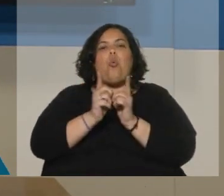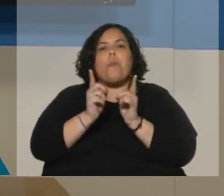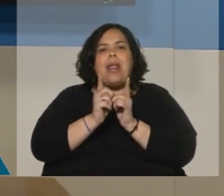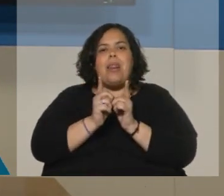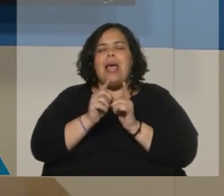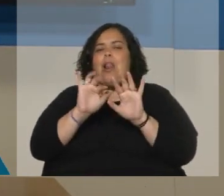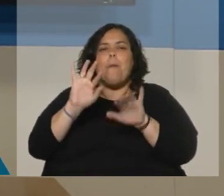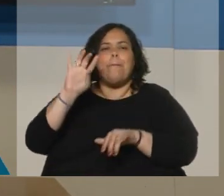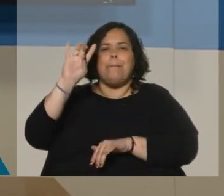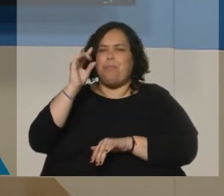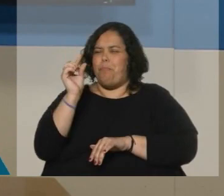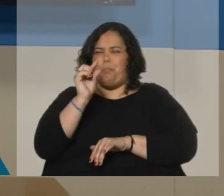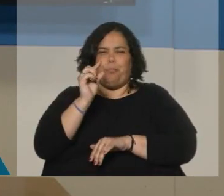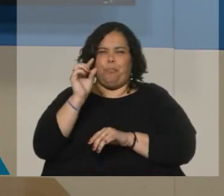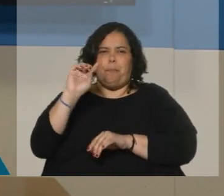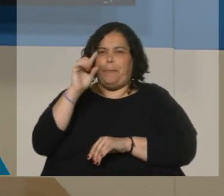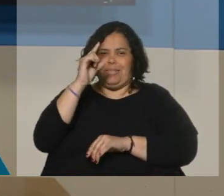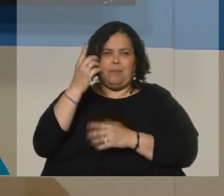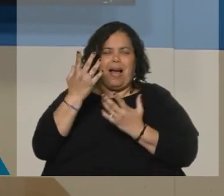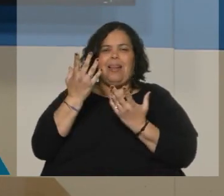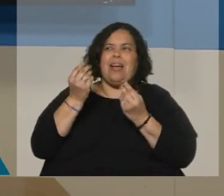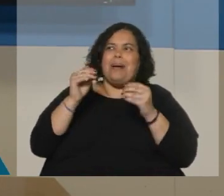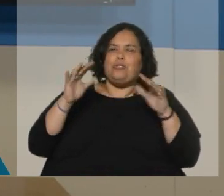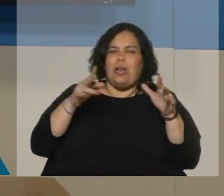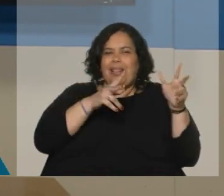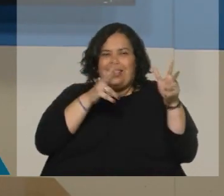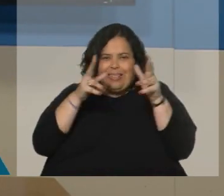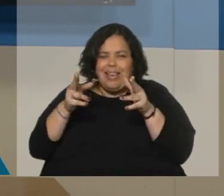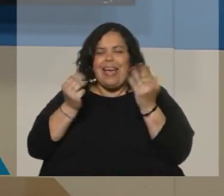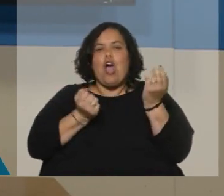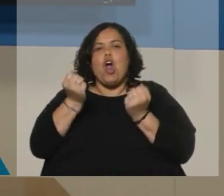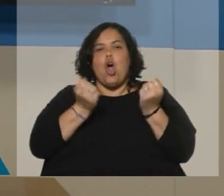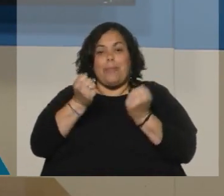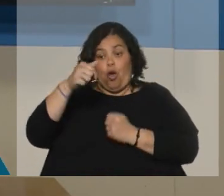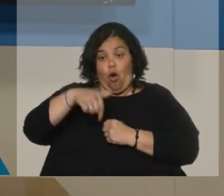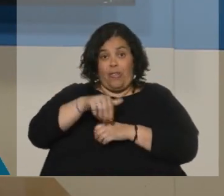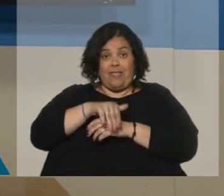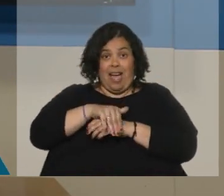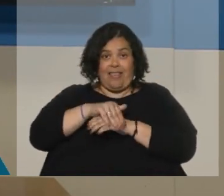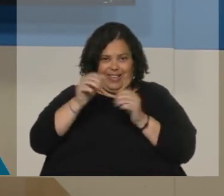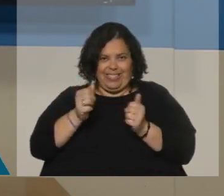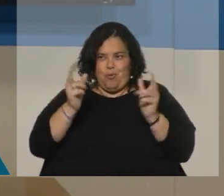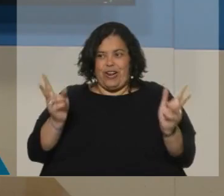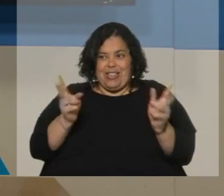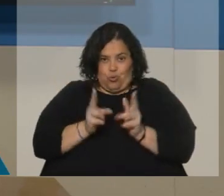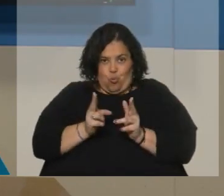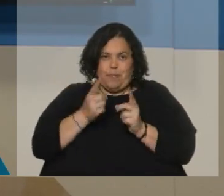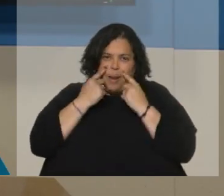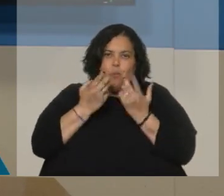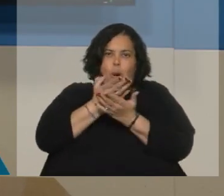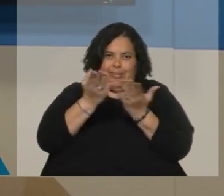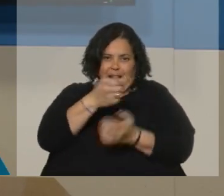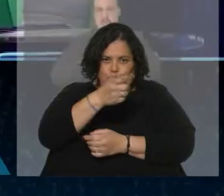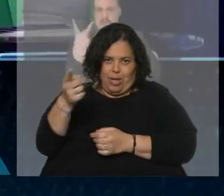lo principal del capítulo económico del debate. Lo hicimos esta tarde con Luciana Barbosa y me gustaría compartirlo con ustedes.